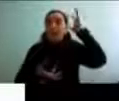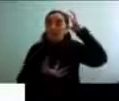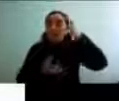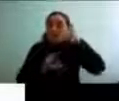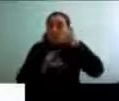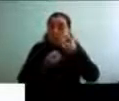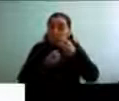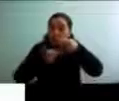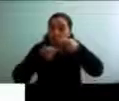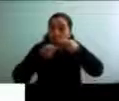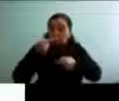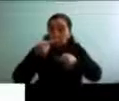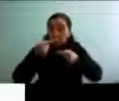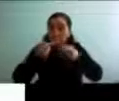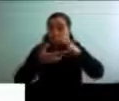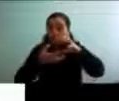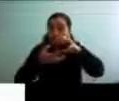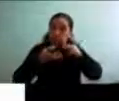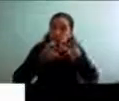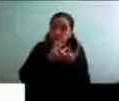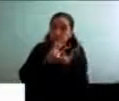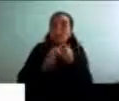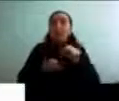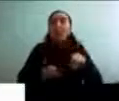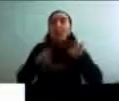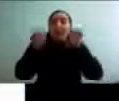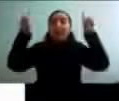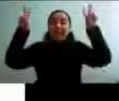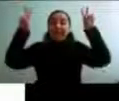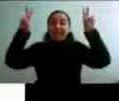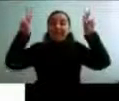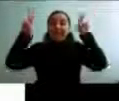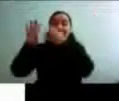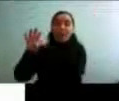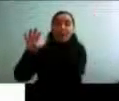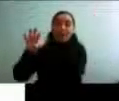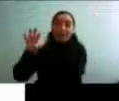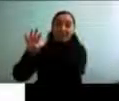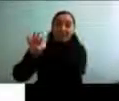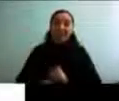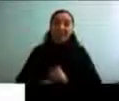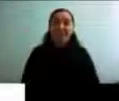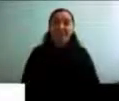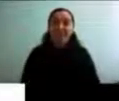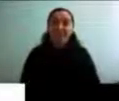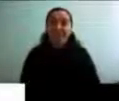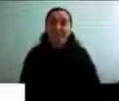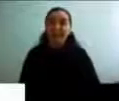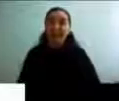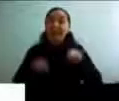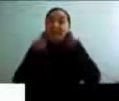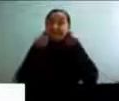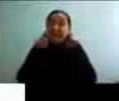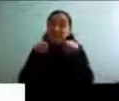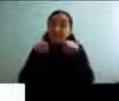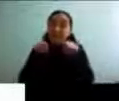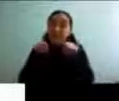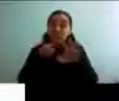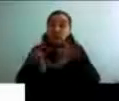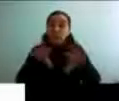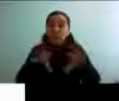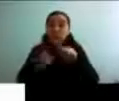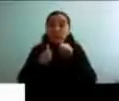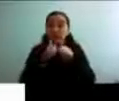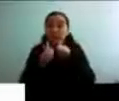no ponernos mal, como dice el título de este webinar, digamos, ¿no? Y estos factores de riesgo, por ejemplo, hay